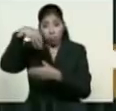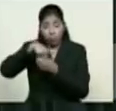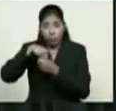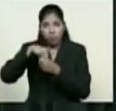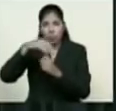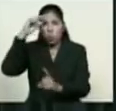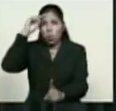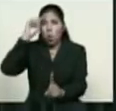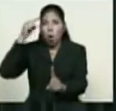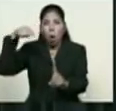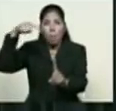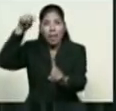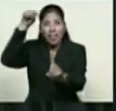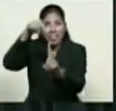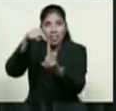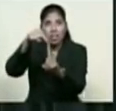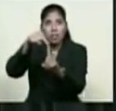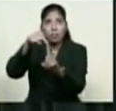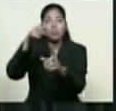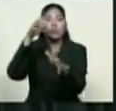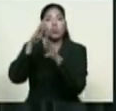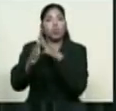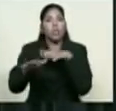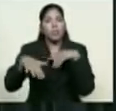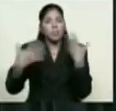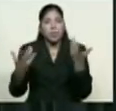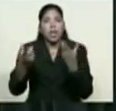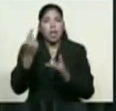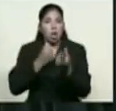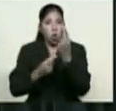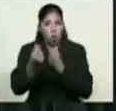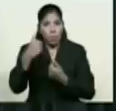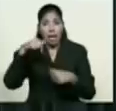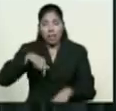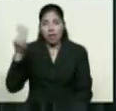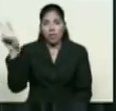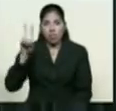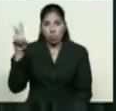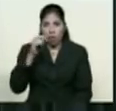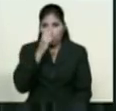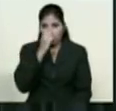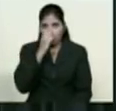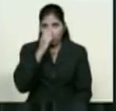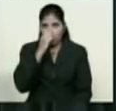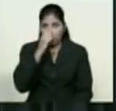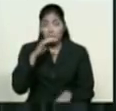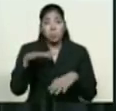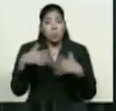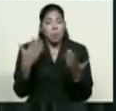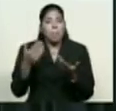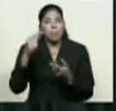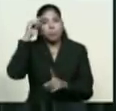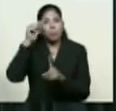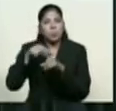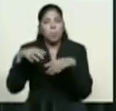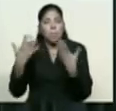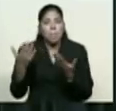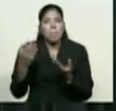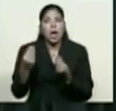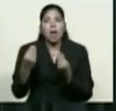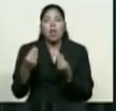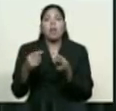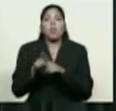tanto como prioridad la economía de Venezuela. La búsqueda de la prosperidad enmarcada en el